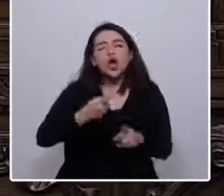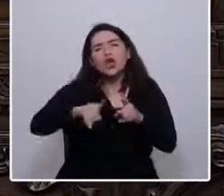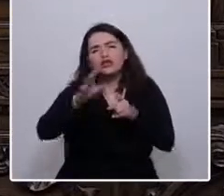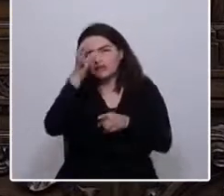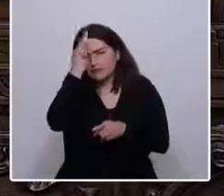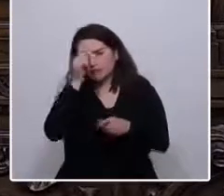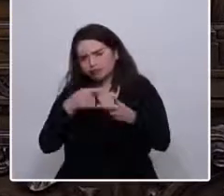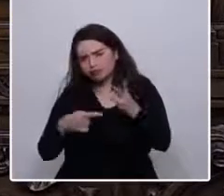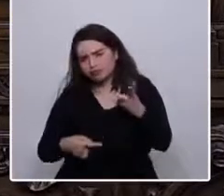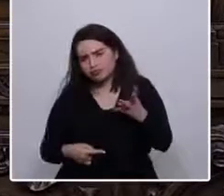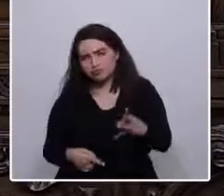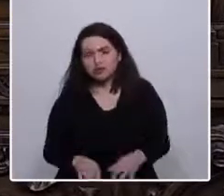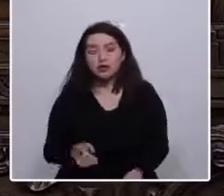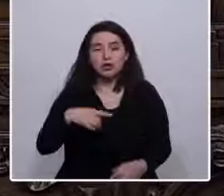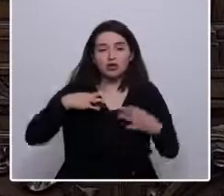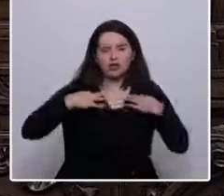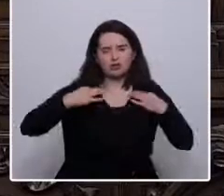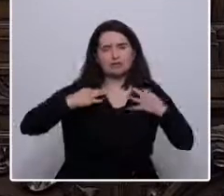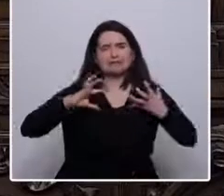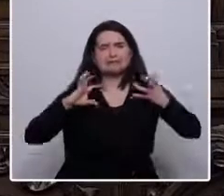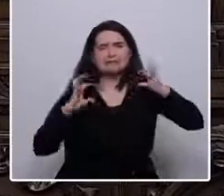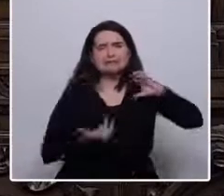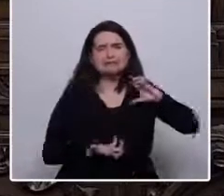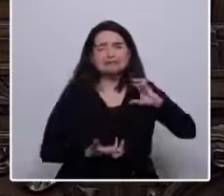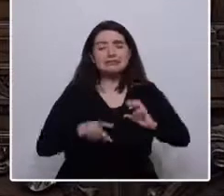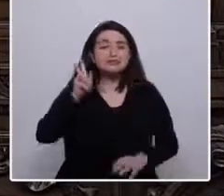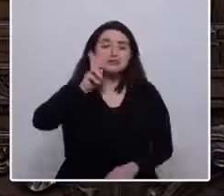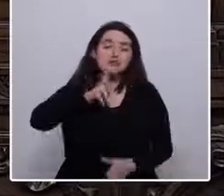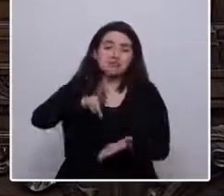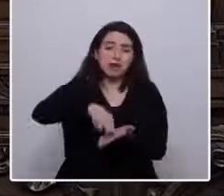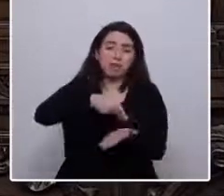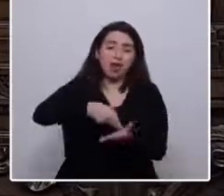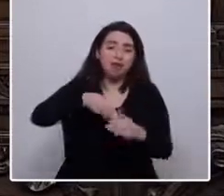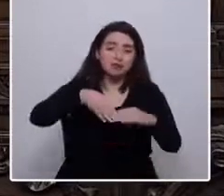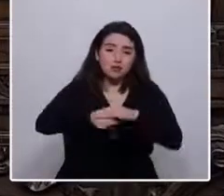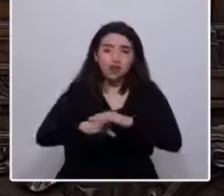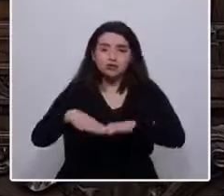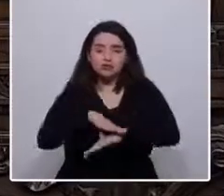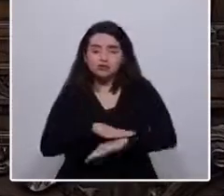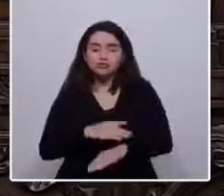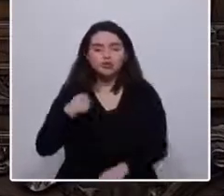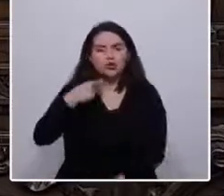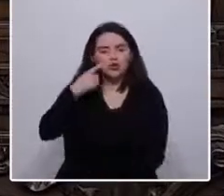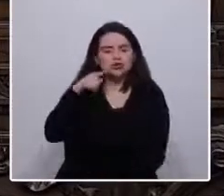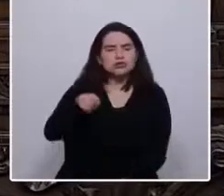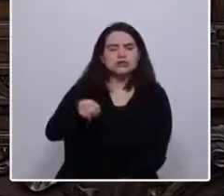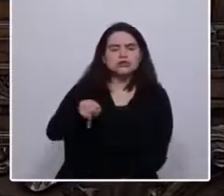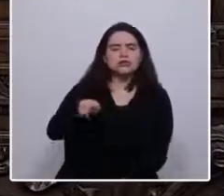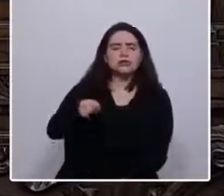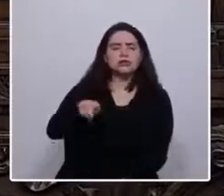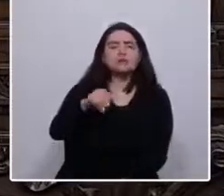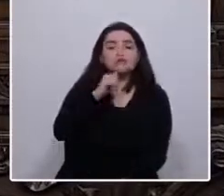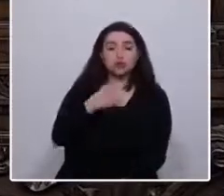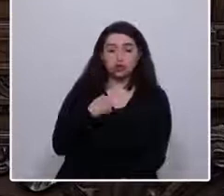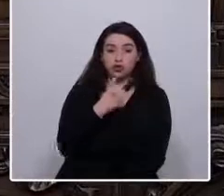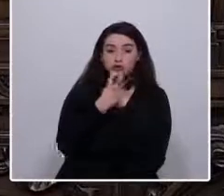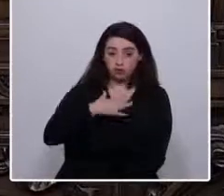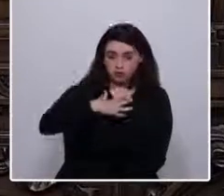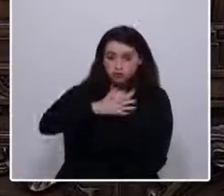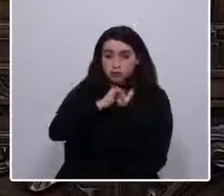Vestían harapos y andaban descalzos. Ahí conocí la pobreza. No la viví, pero la conocí.